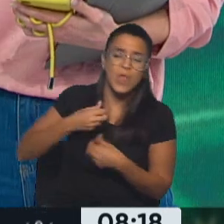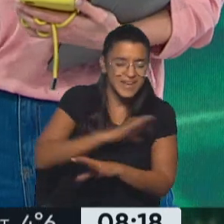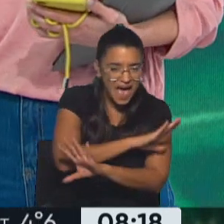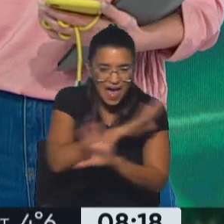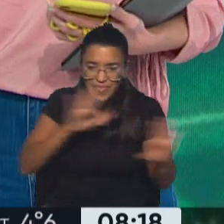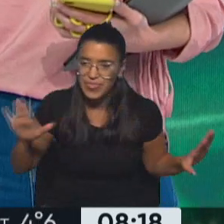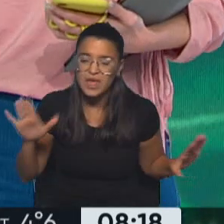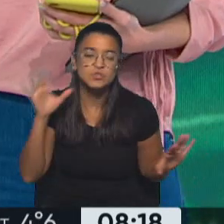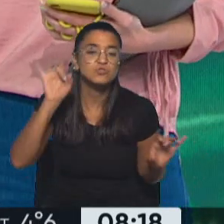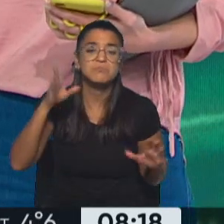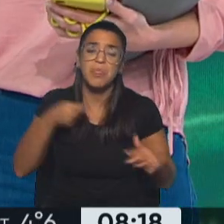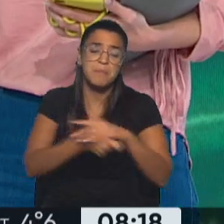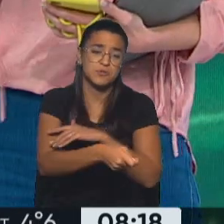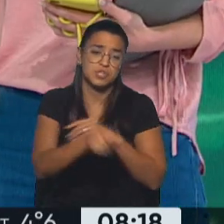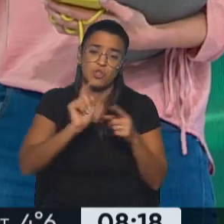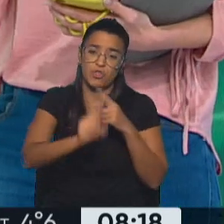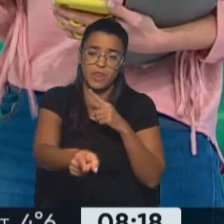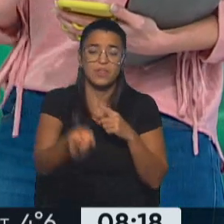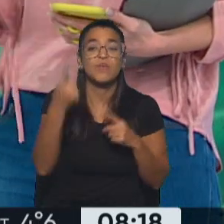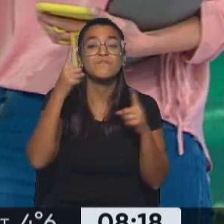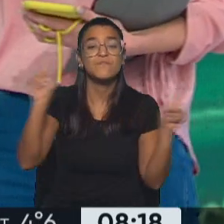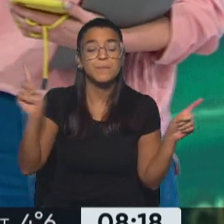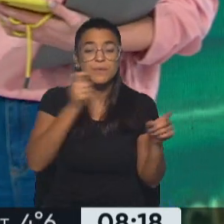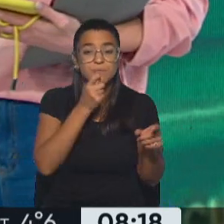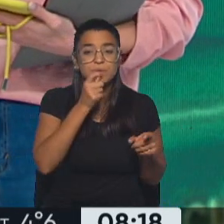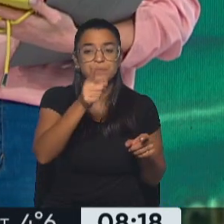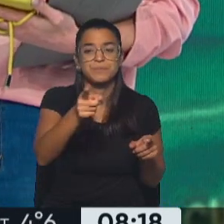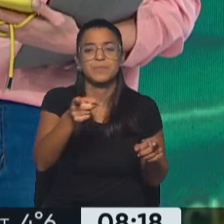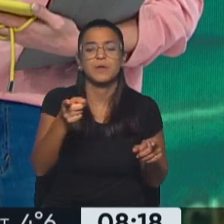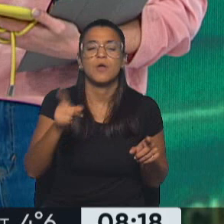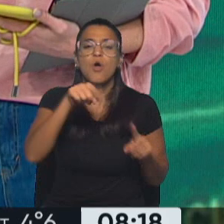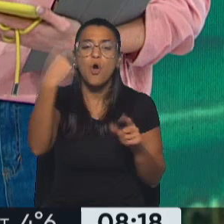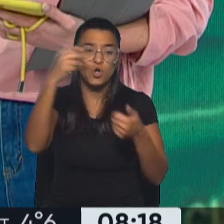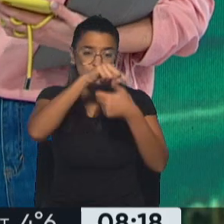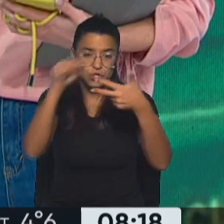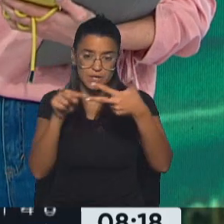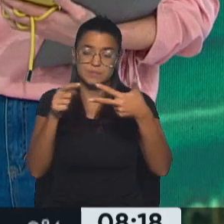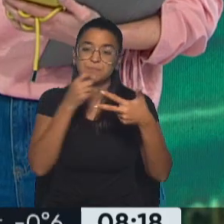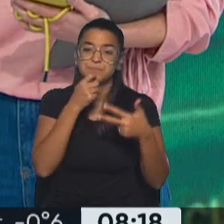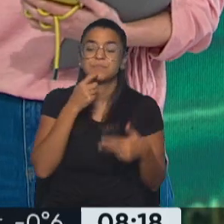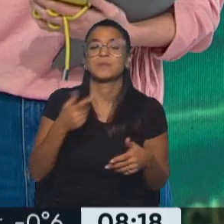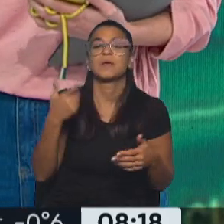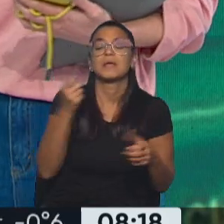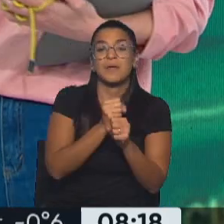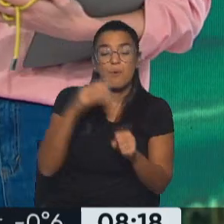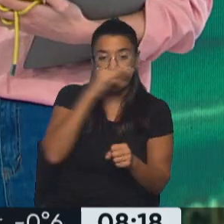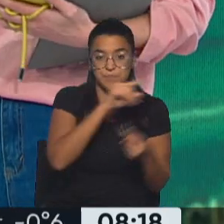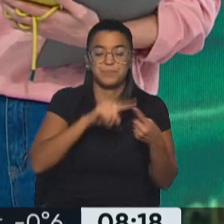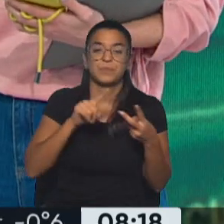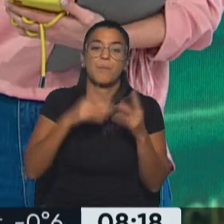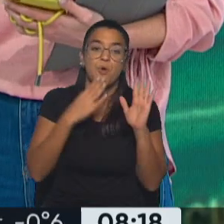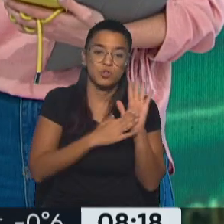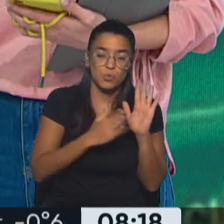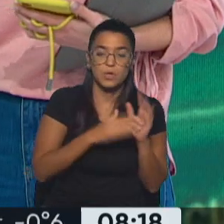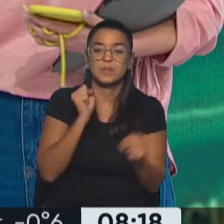le deposita directamente. Distinto es el caso de los otros tres, informales, monotributistas